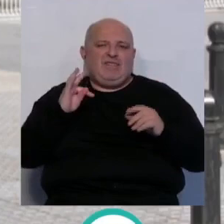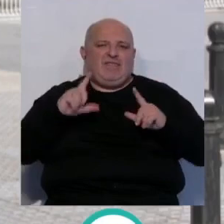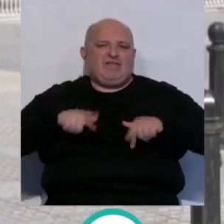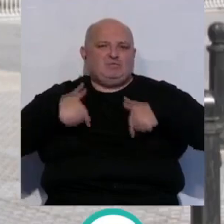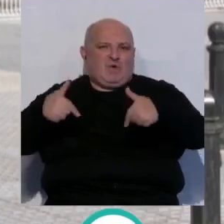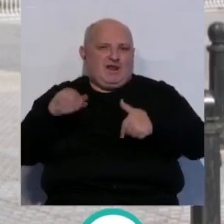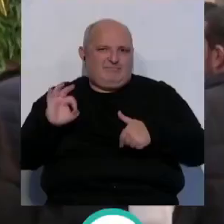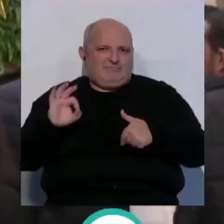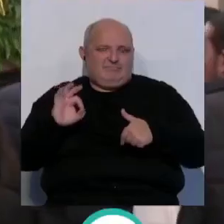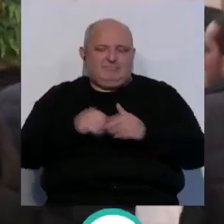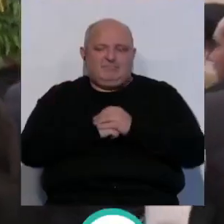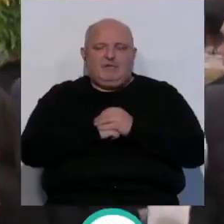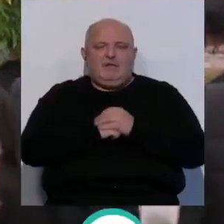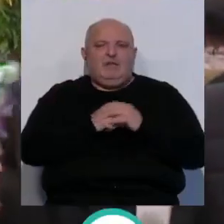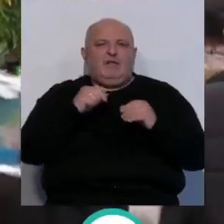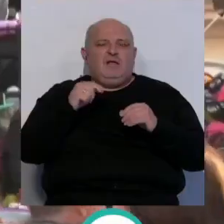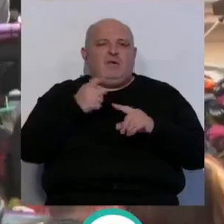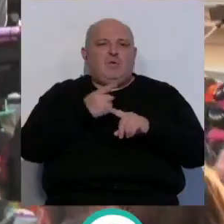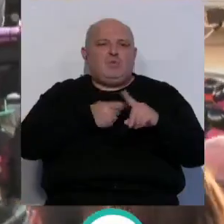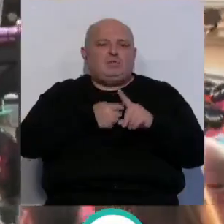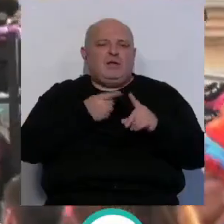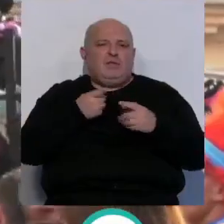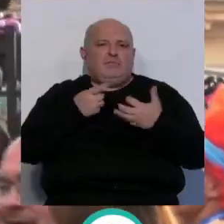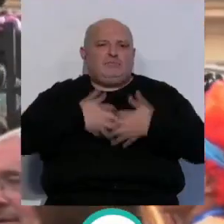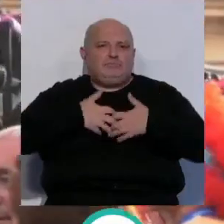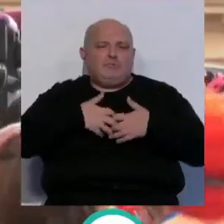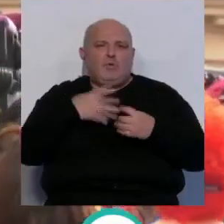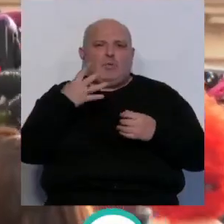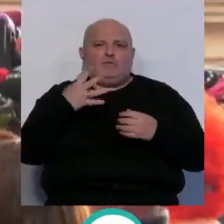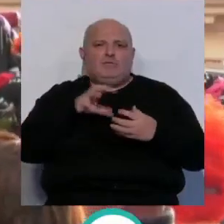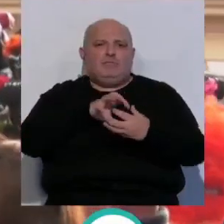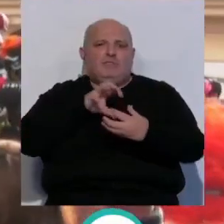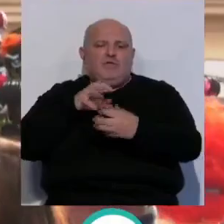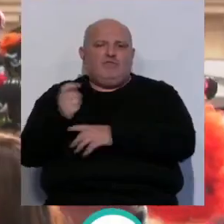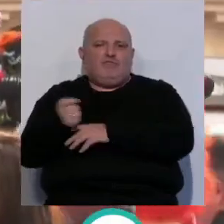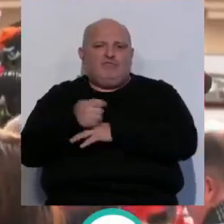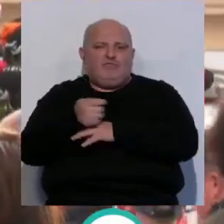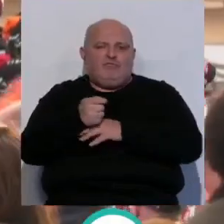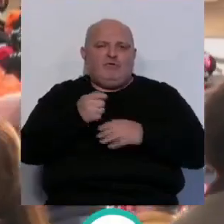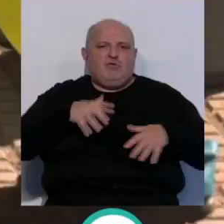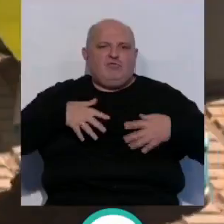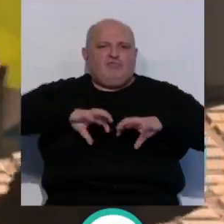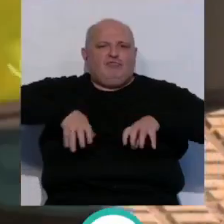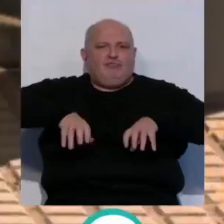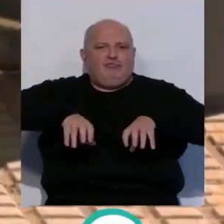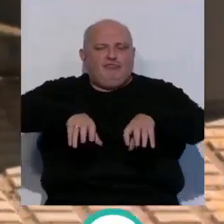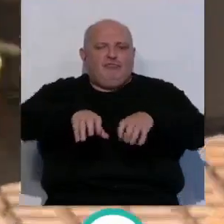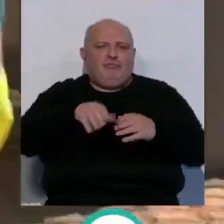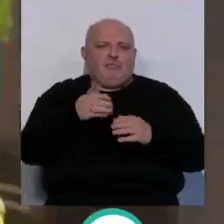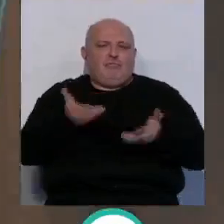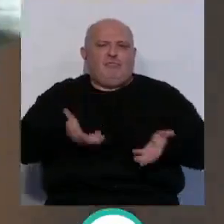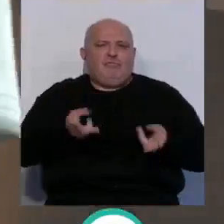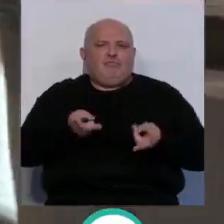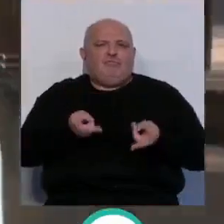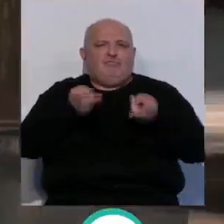residuos. En cuanto a los medios materiales, se han ampliado con cuatro cubas de baldeo, una barredora, cuatro palas cargadoras, un